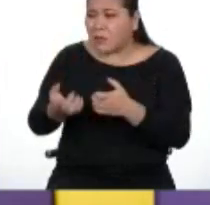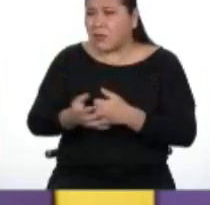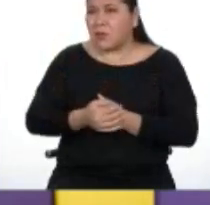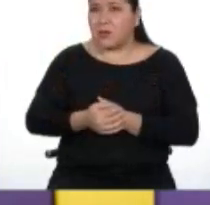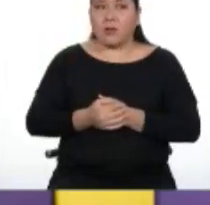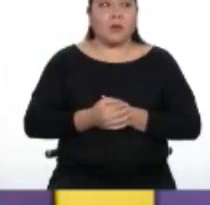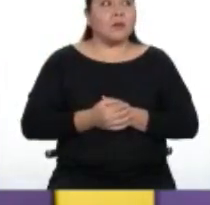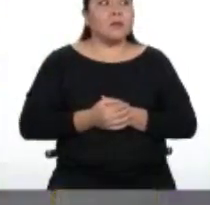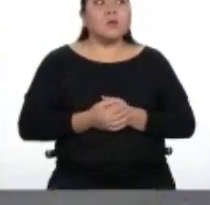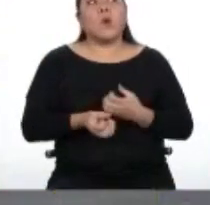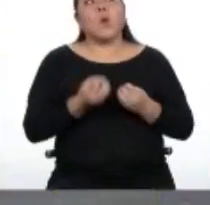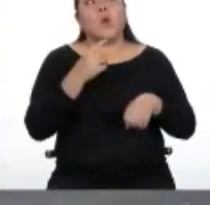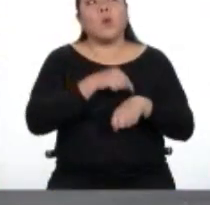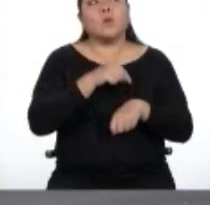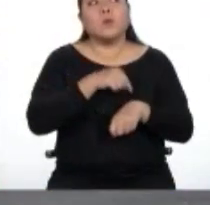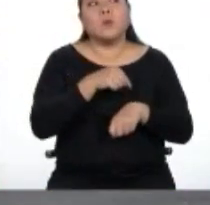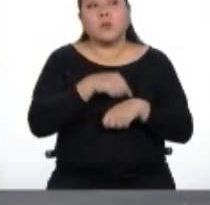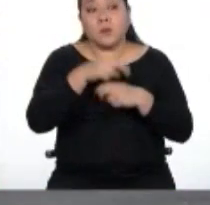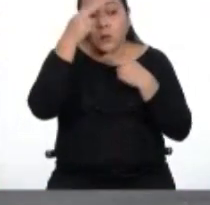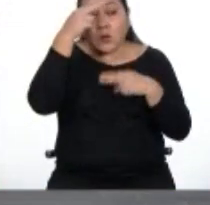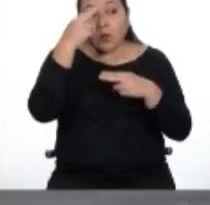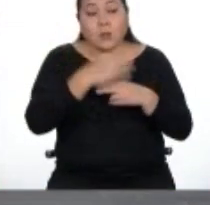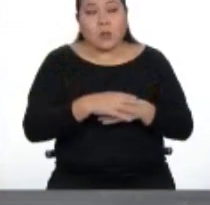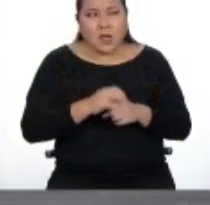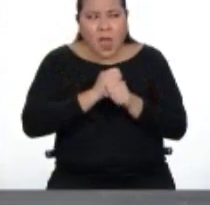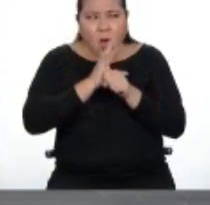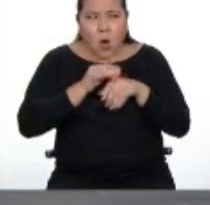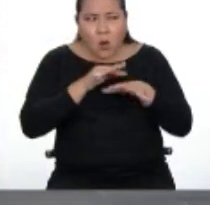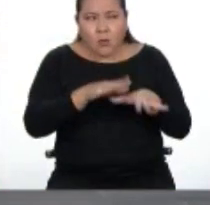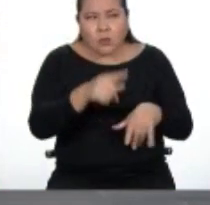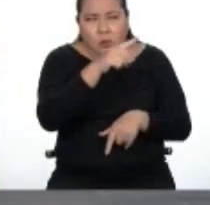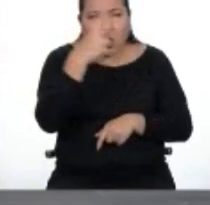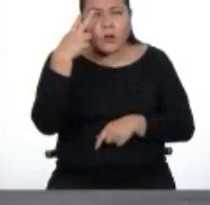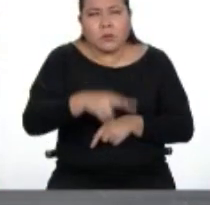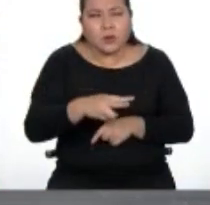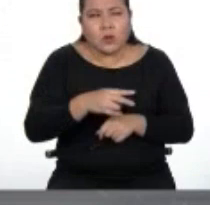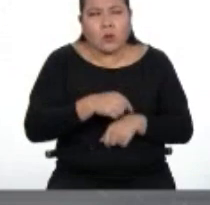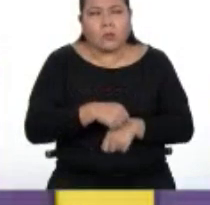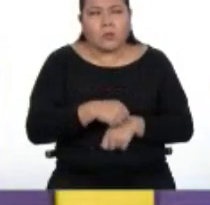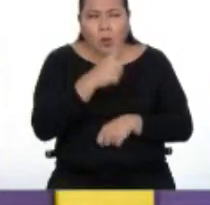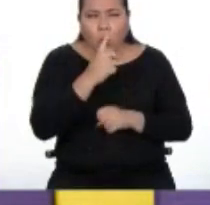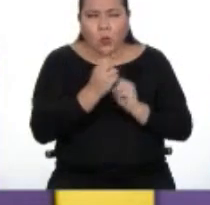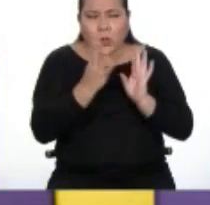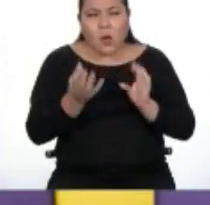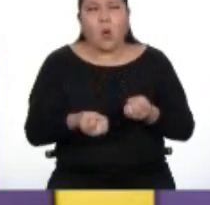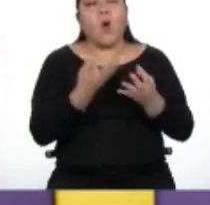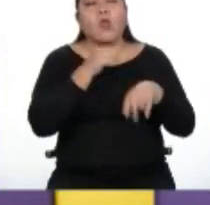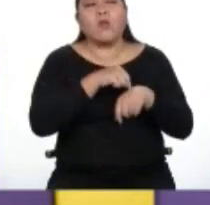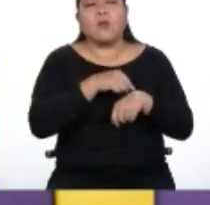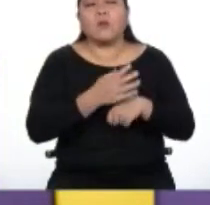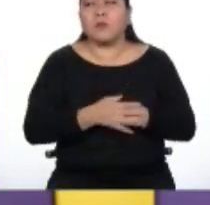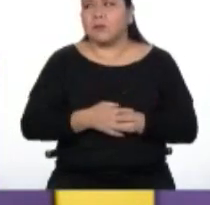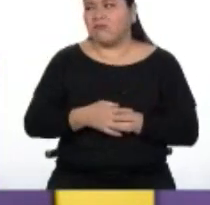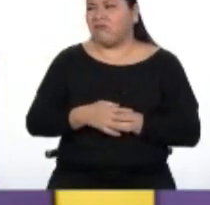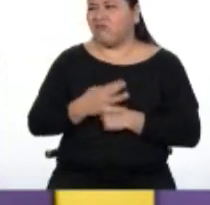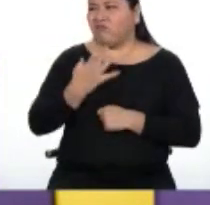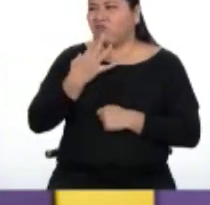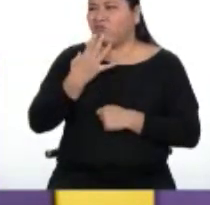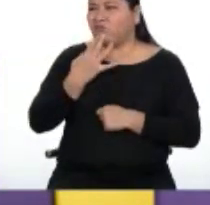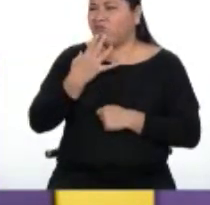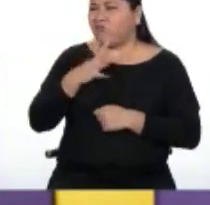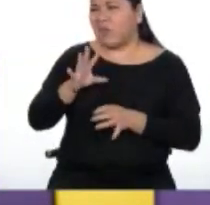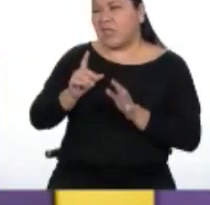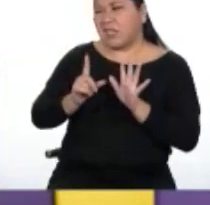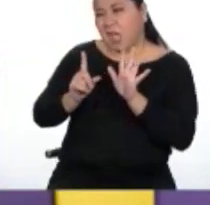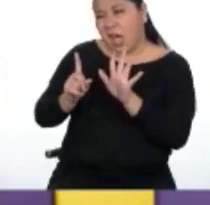cuántas horas de noticias tristes sobre el COVID-19 has estado viendo al día? No sé, unas... unas